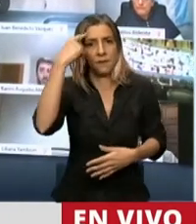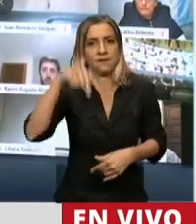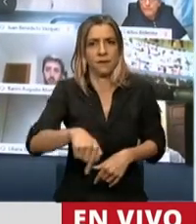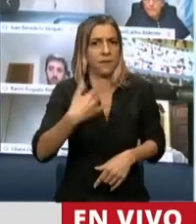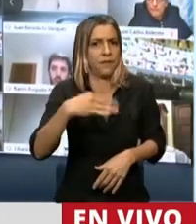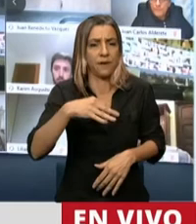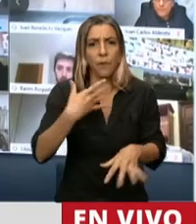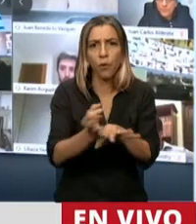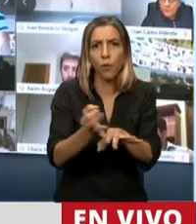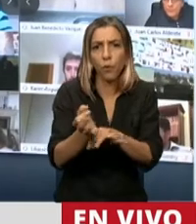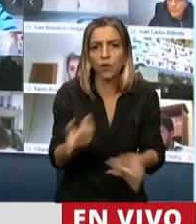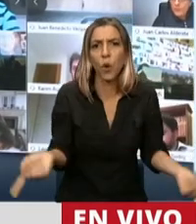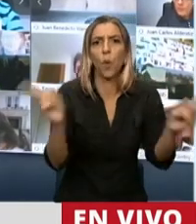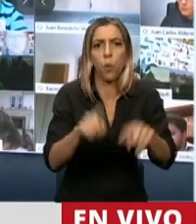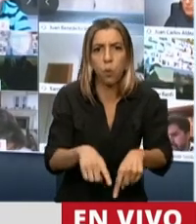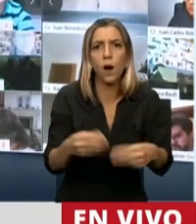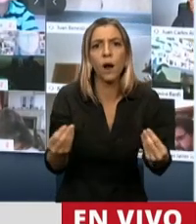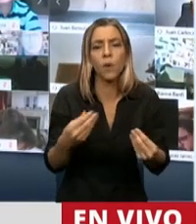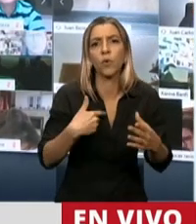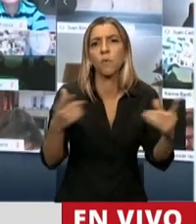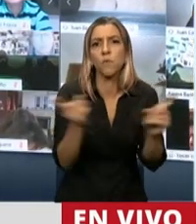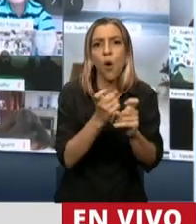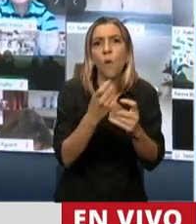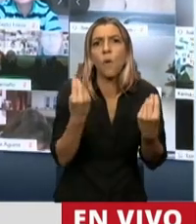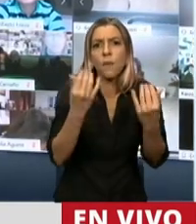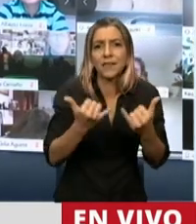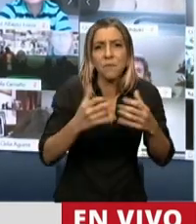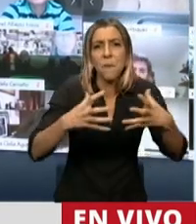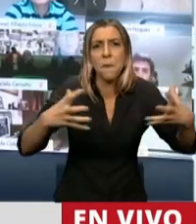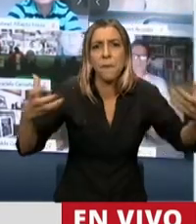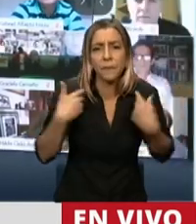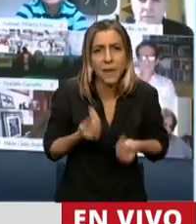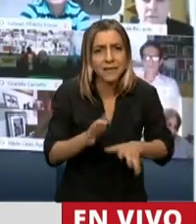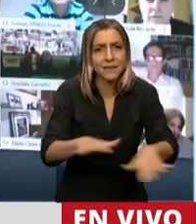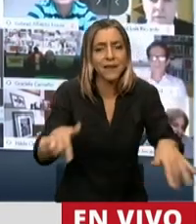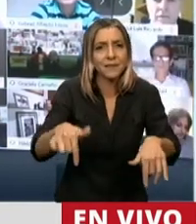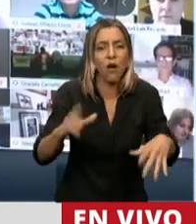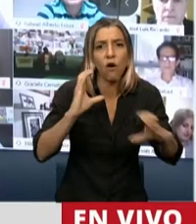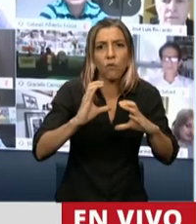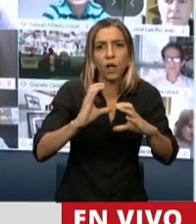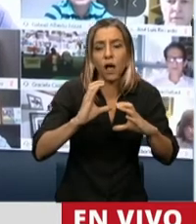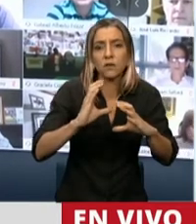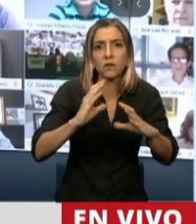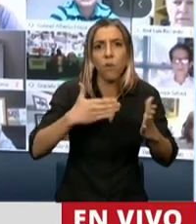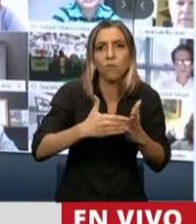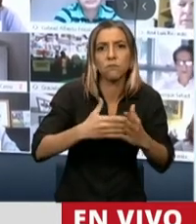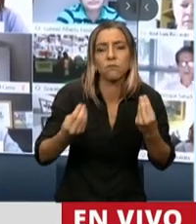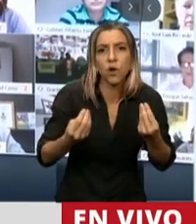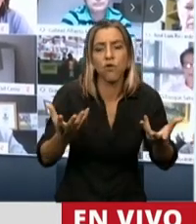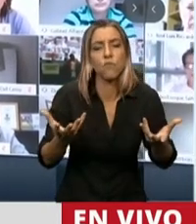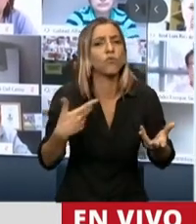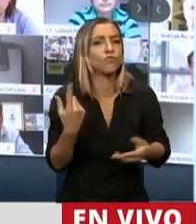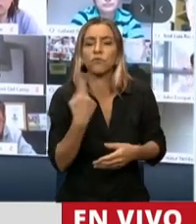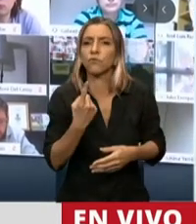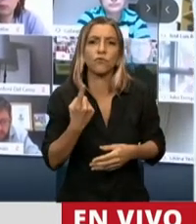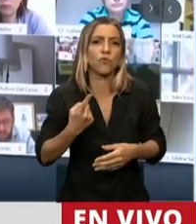Sabemos que muchísimos niños están con problemas de comunicación. Por eso vamos a seguir insistiendo en todas las sesiones